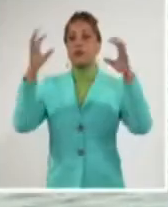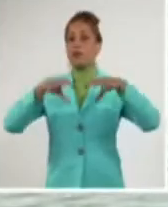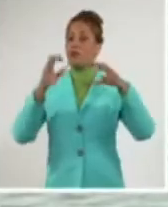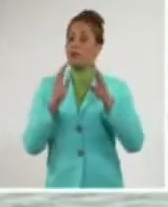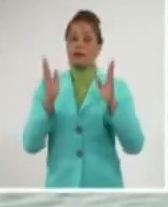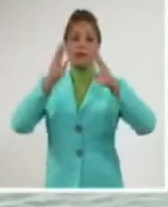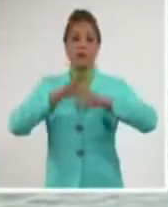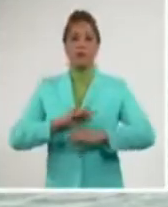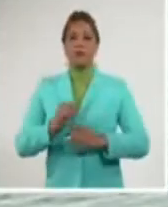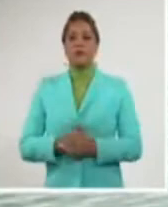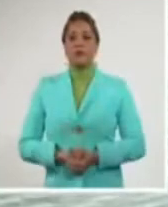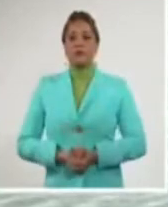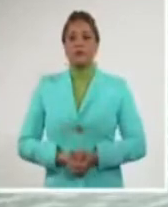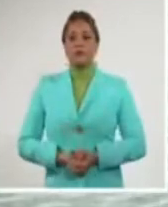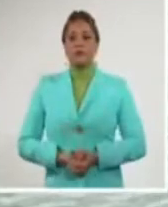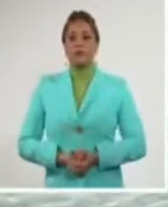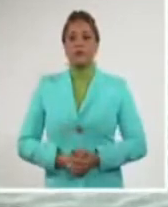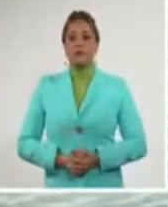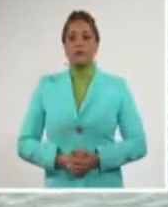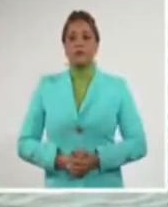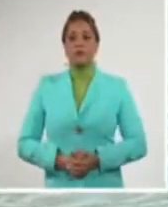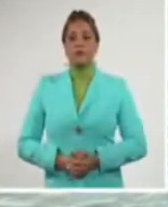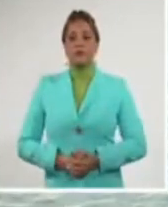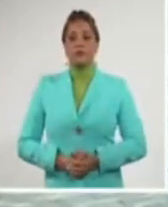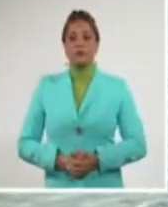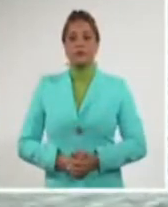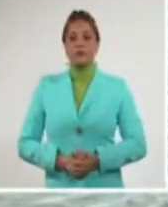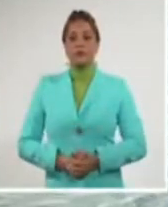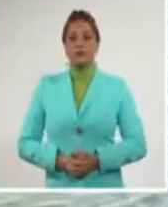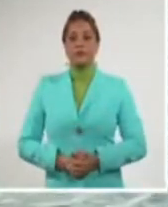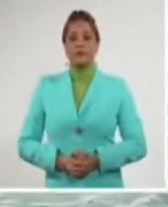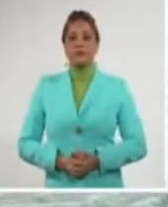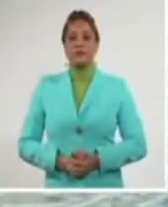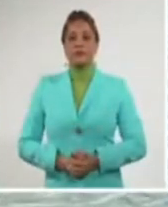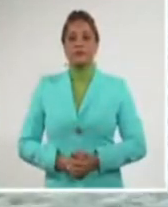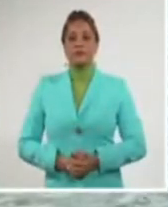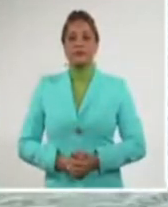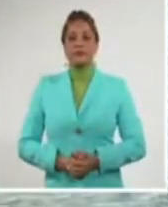Bernardo Espinosa, Sistema Informativo de la Televisión Cubana.